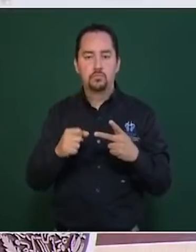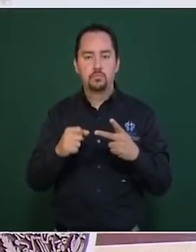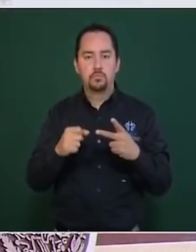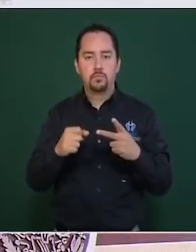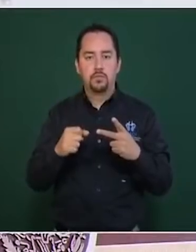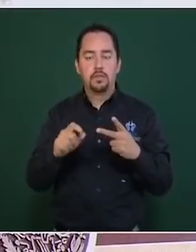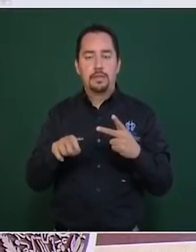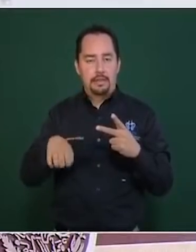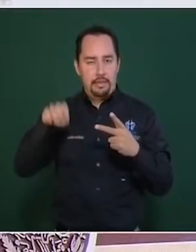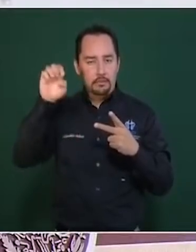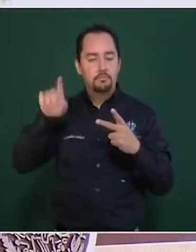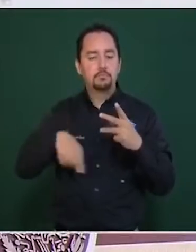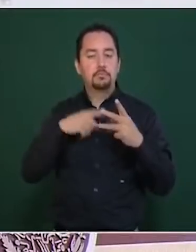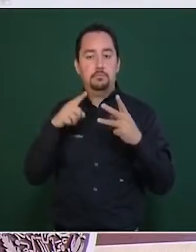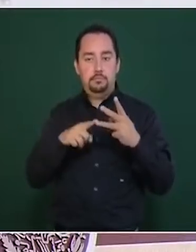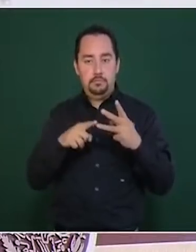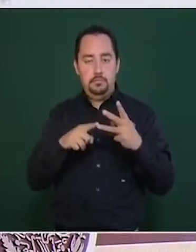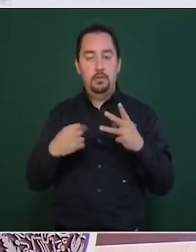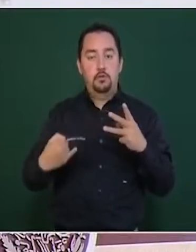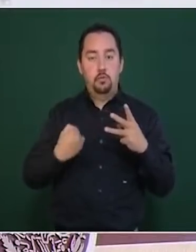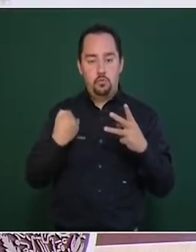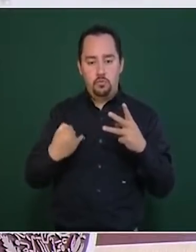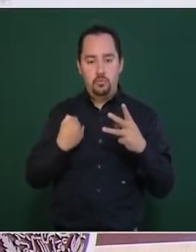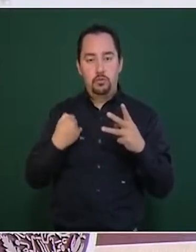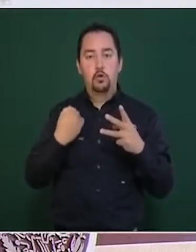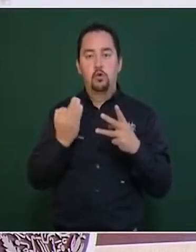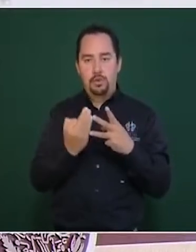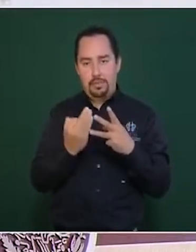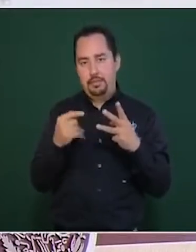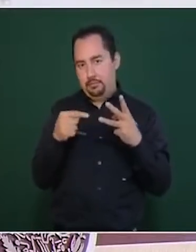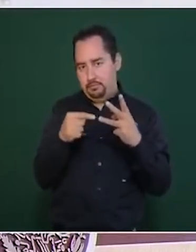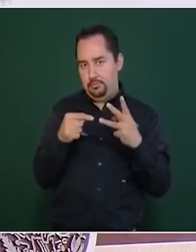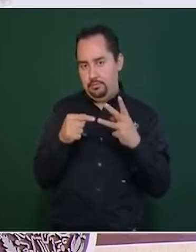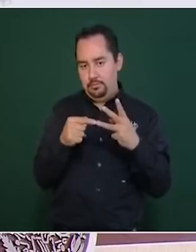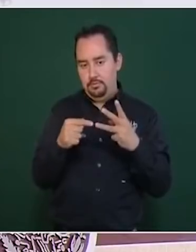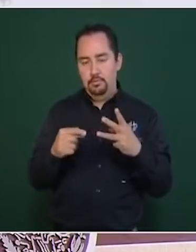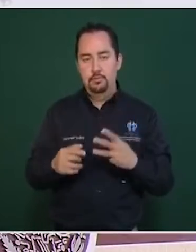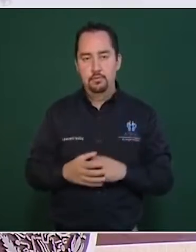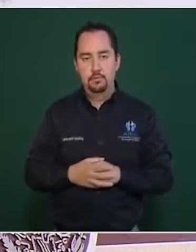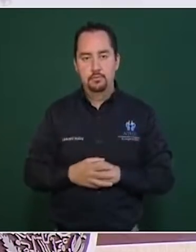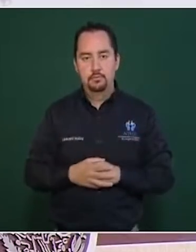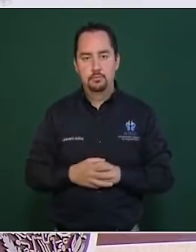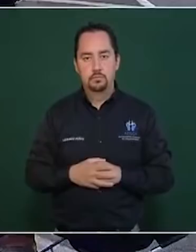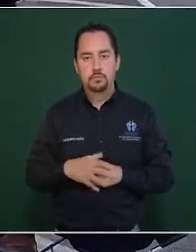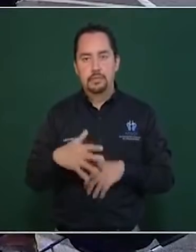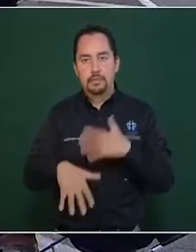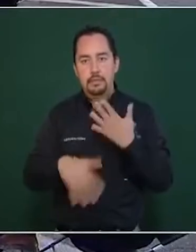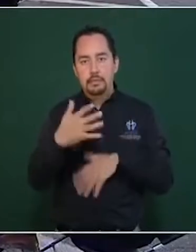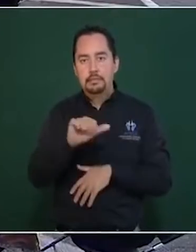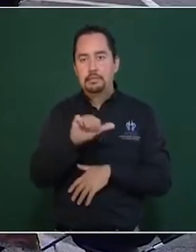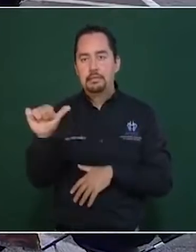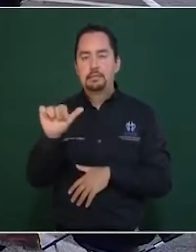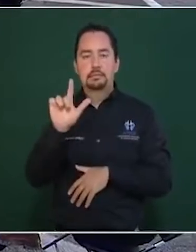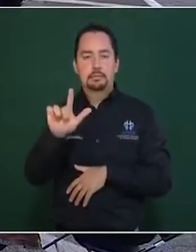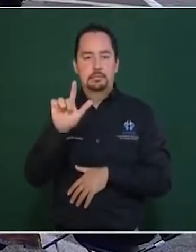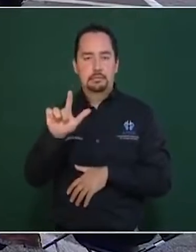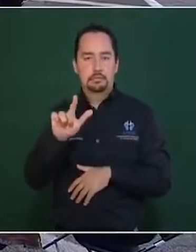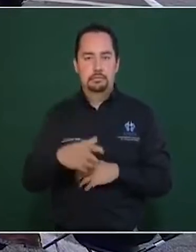Tercero, los jóvenes ya estamos vacunando de 15 a 17,